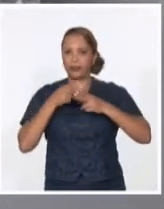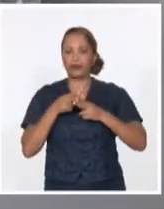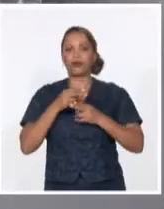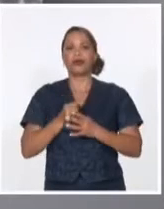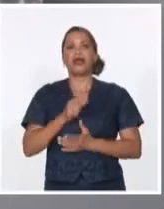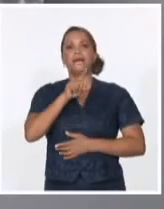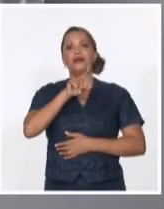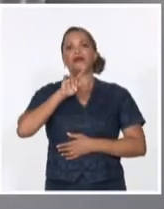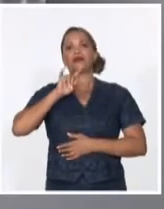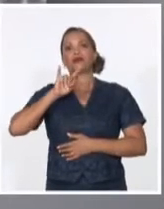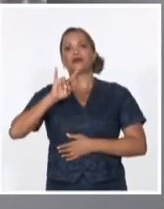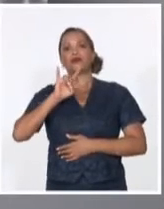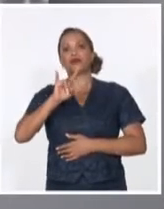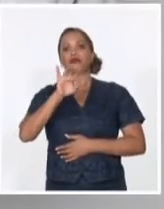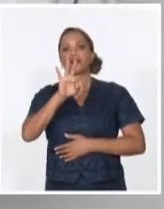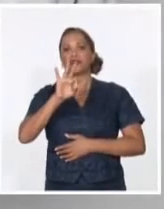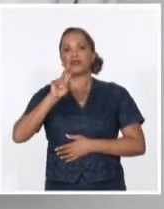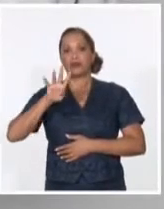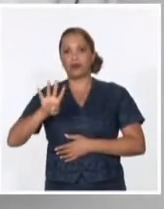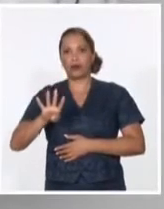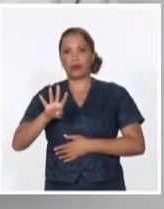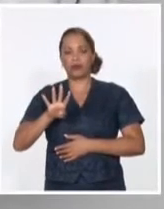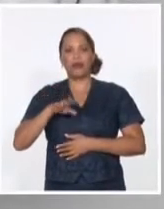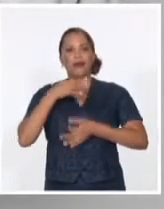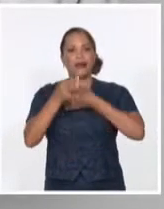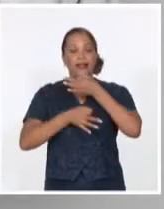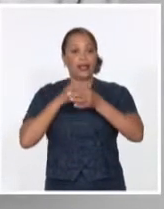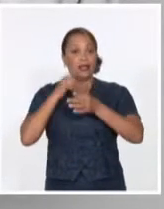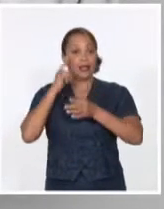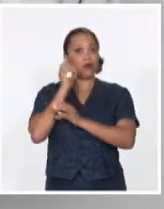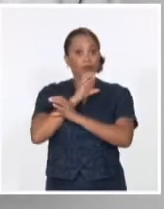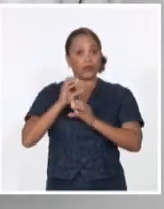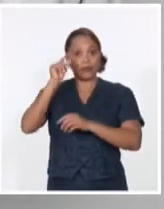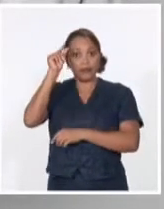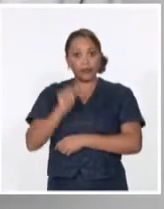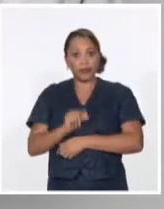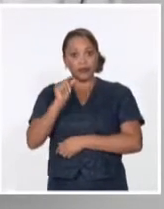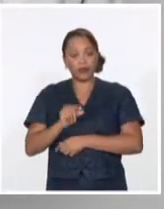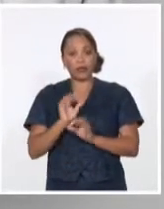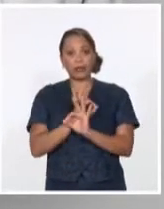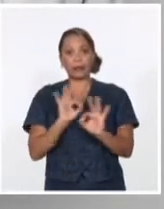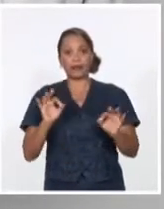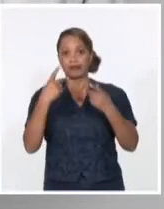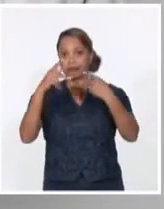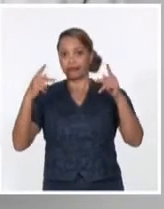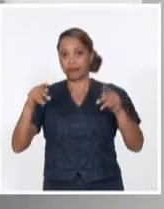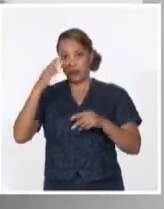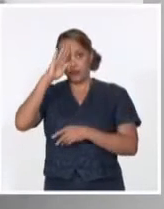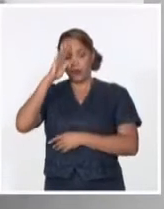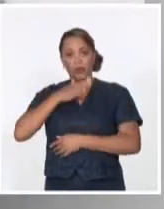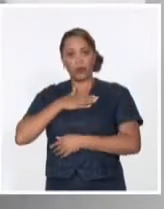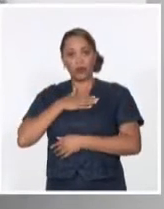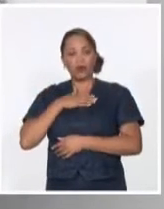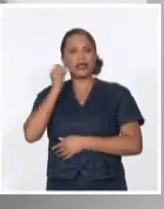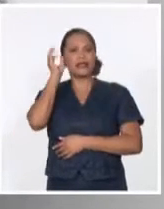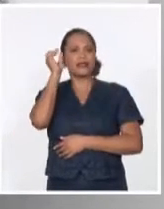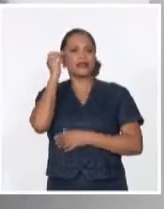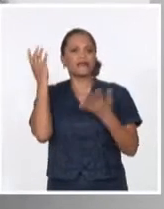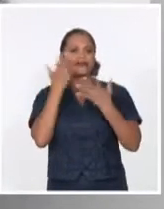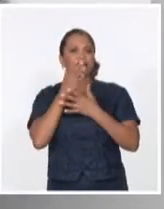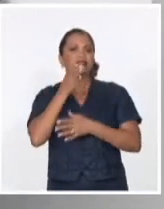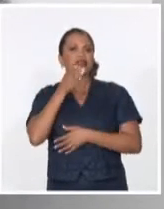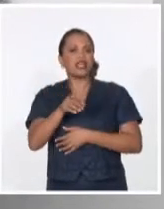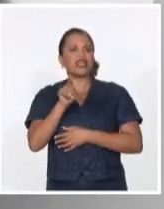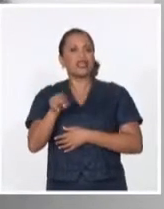La eficacia de las instituciones científicas, creadas y dotadas de especialistas por iniciativa de Fidel, han